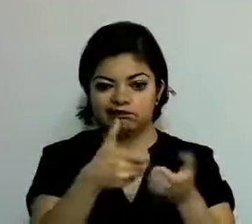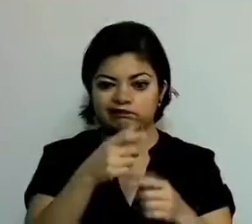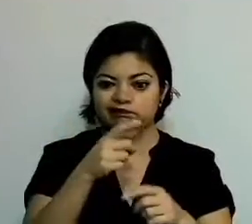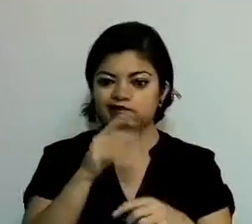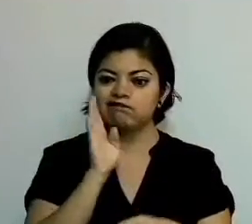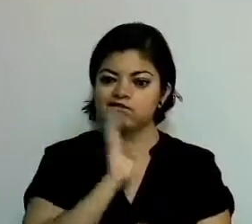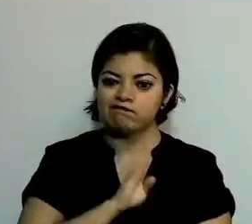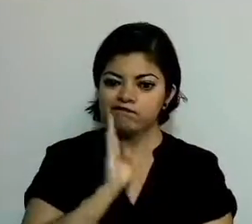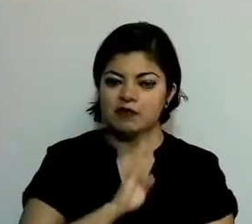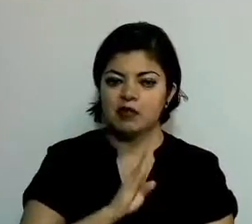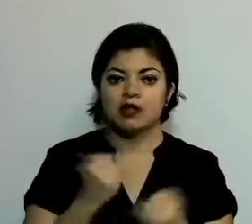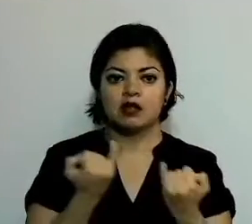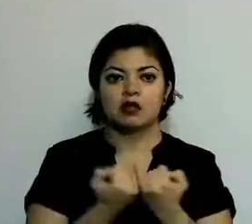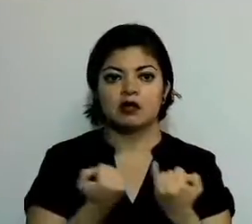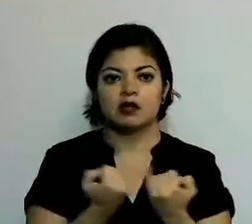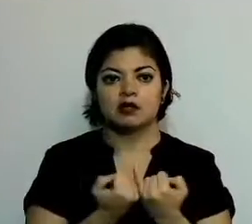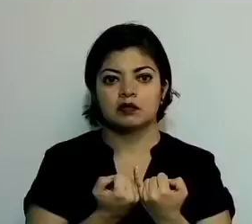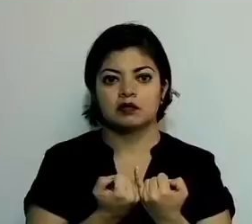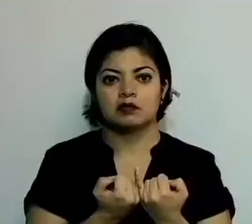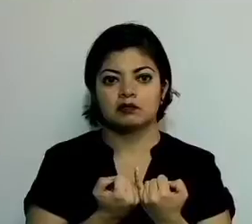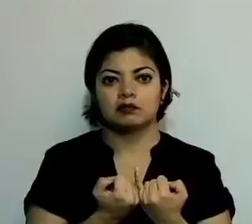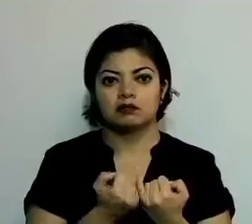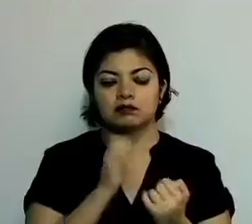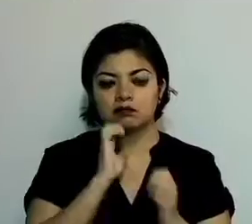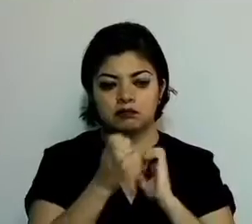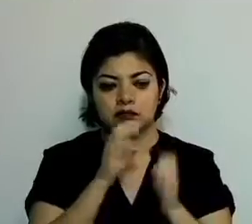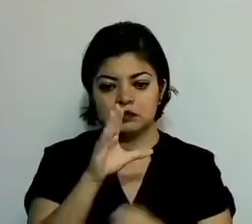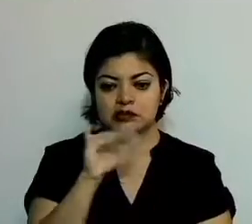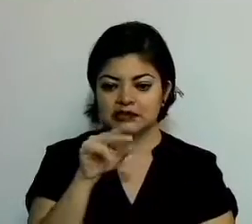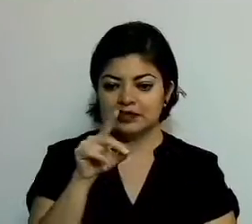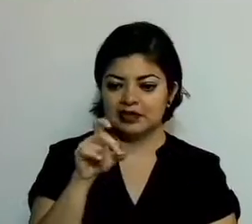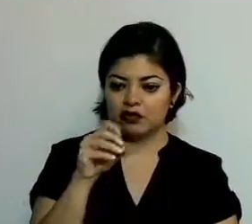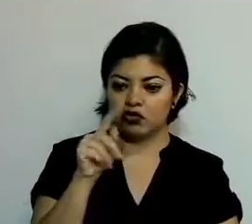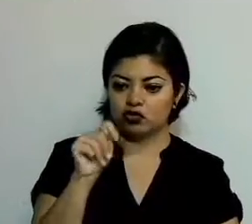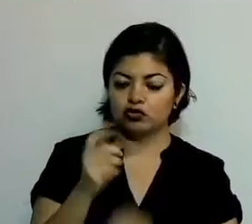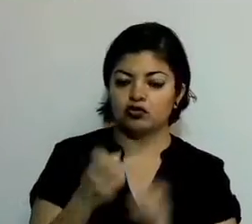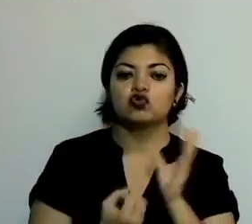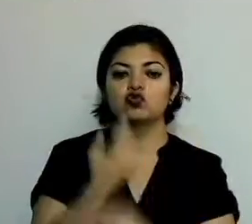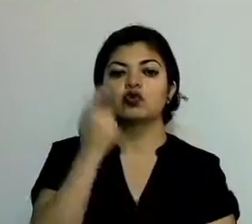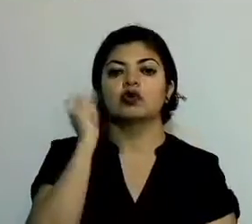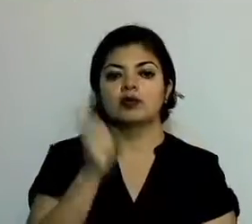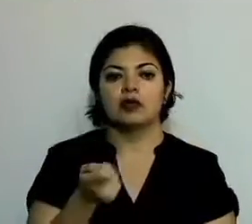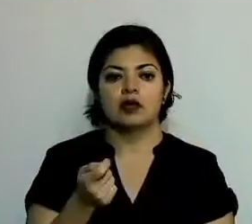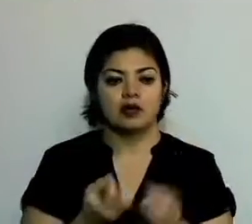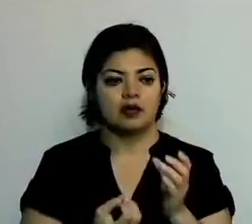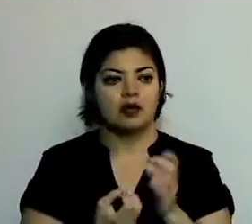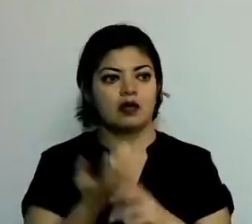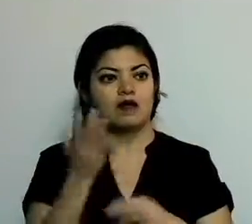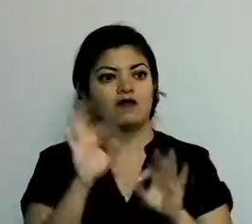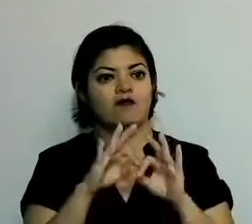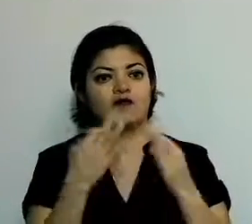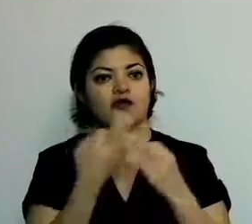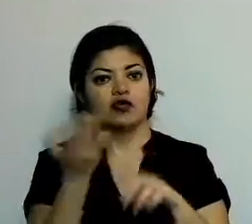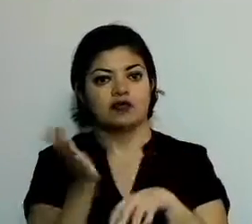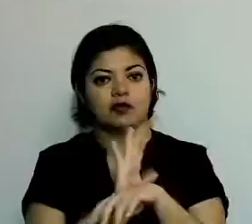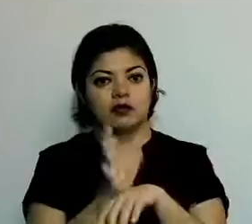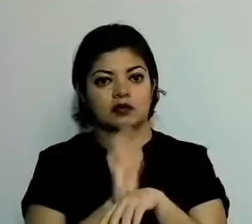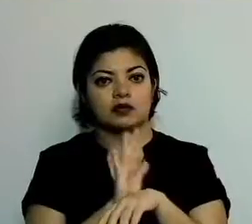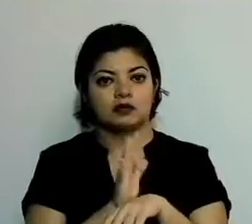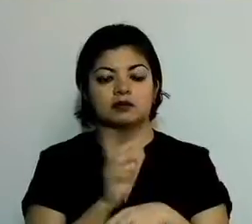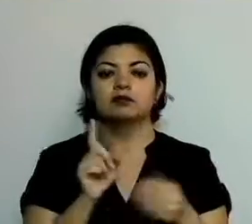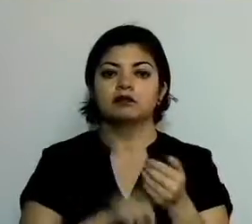entrevista con el CineDOT, una nueva forma de vivir el cine, industrias,